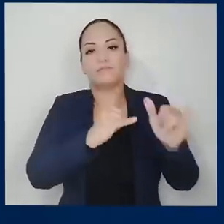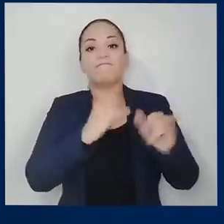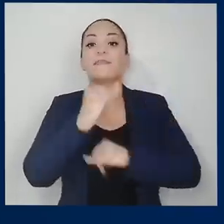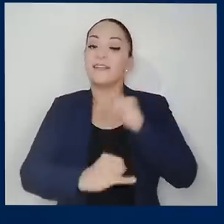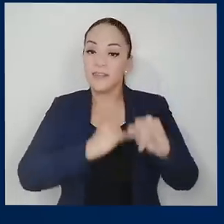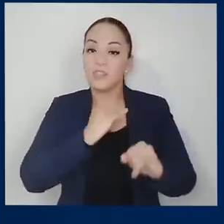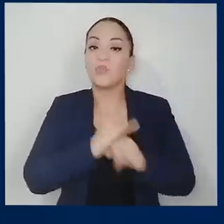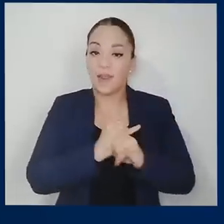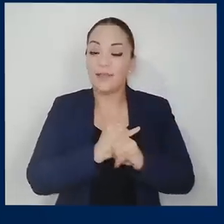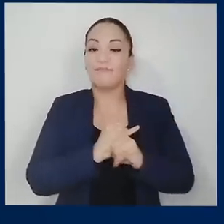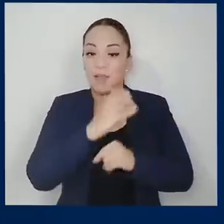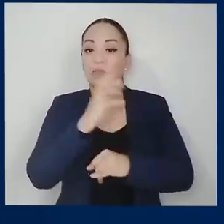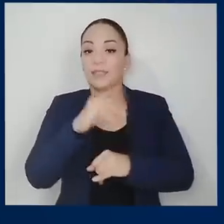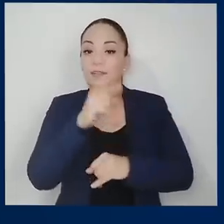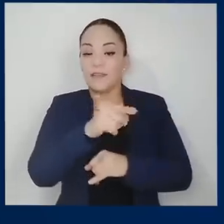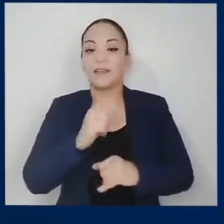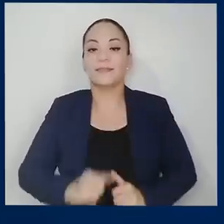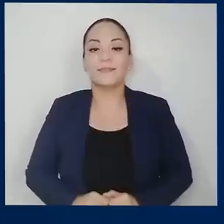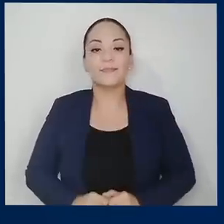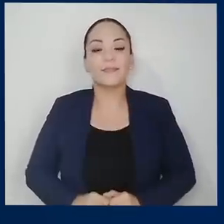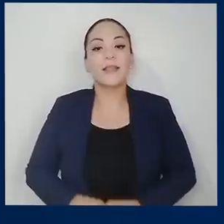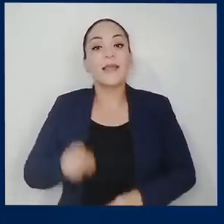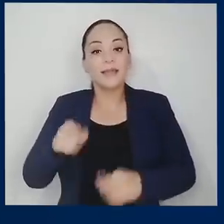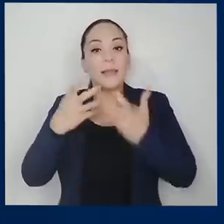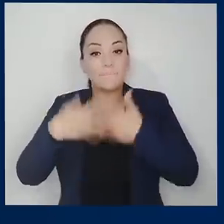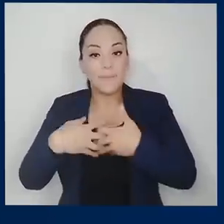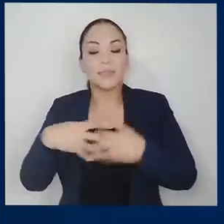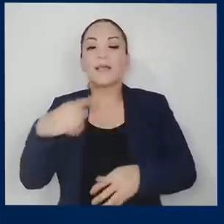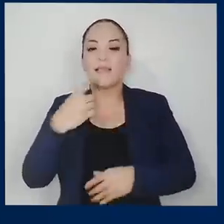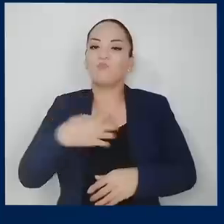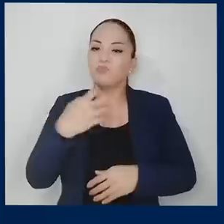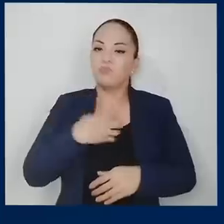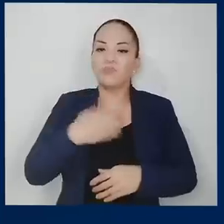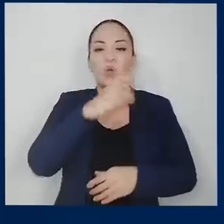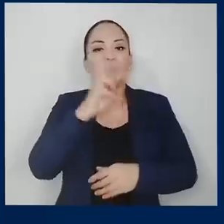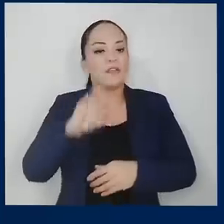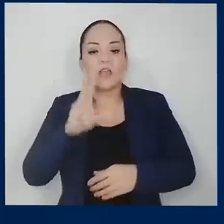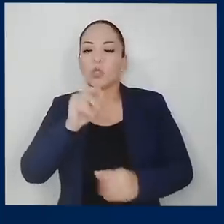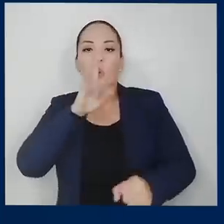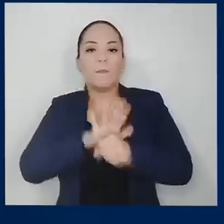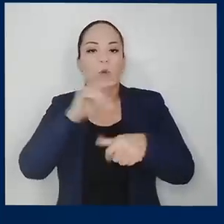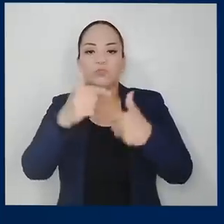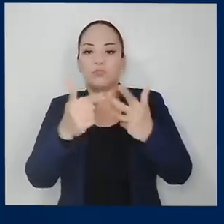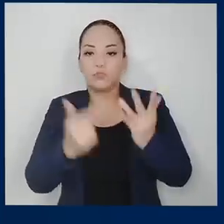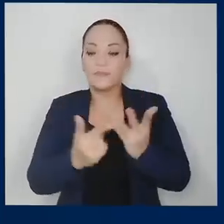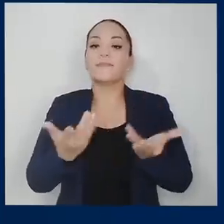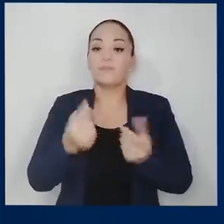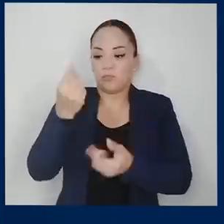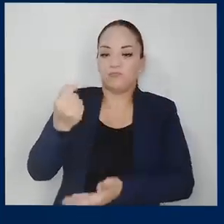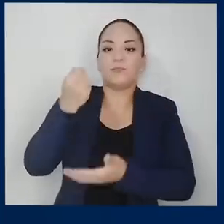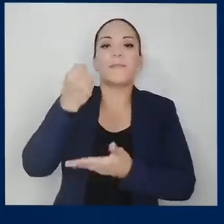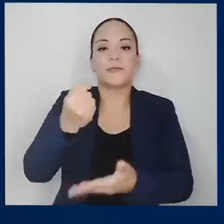interpuesto por Industrias Infinito World. La empresa alegó varios incumplimientos al Tratado de Protección de Inversiones